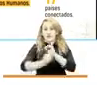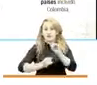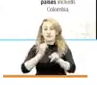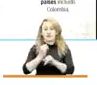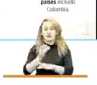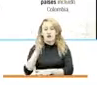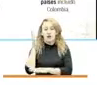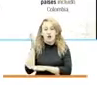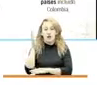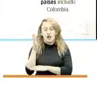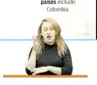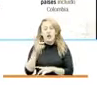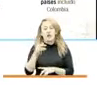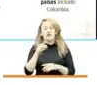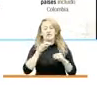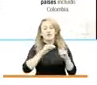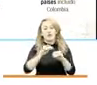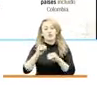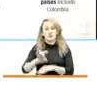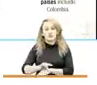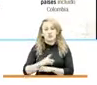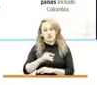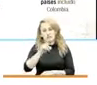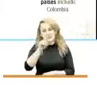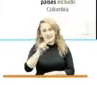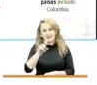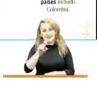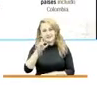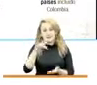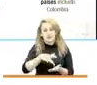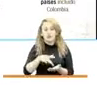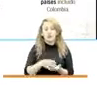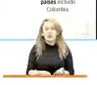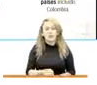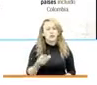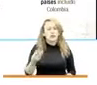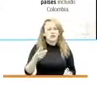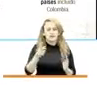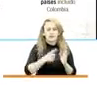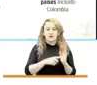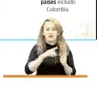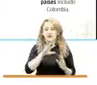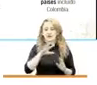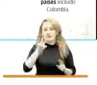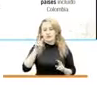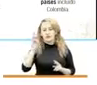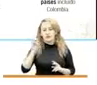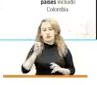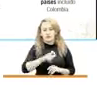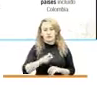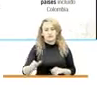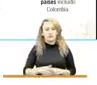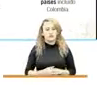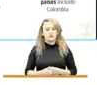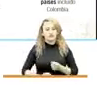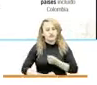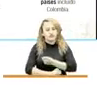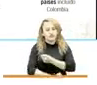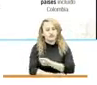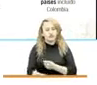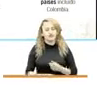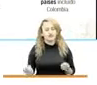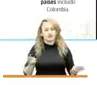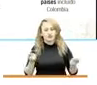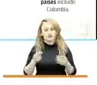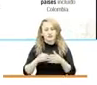seis eventos de formación virtual con la asistencia de 1.528 personas que quedaron fortalecidas para el manejo de